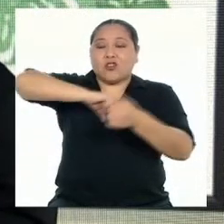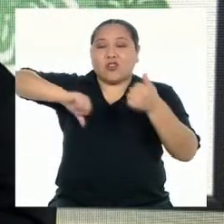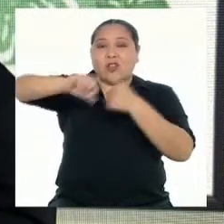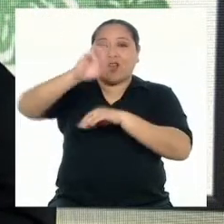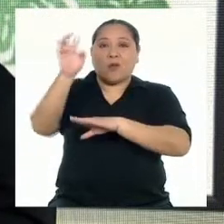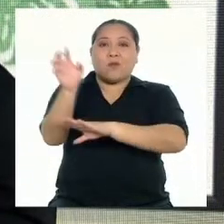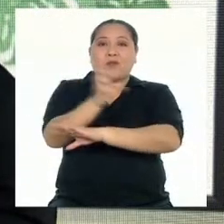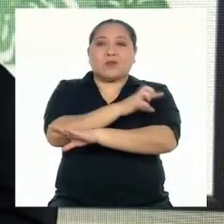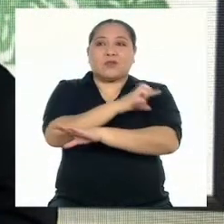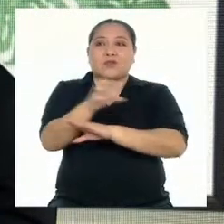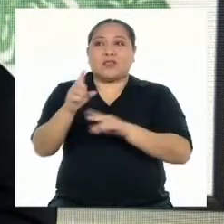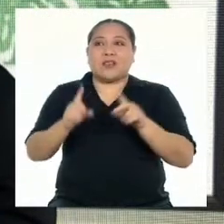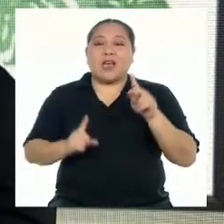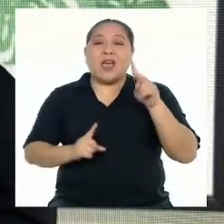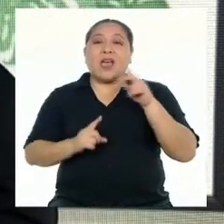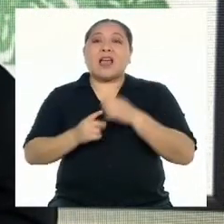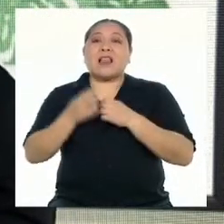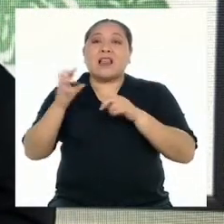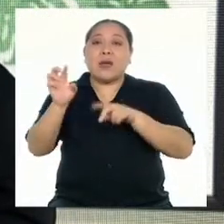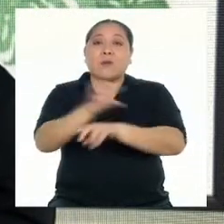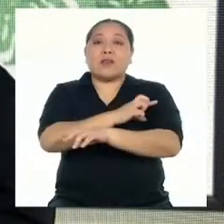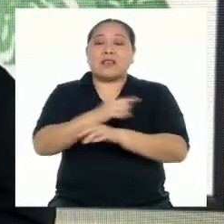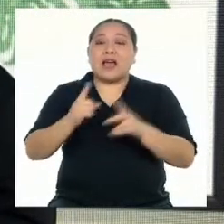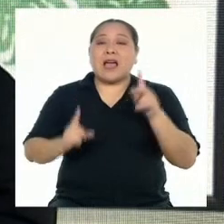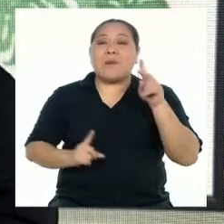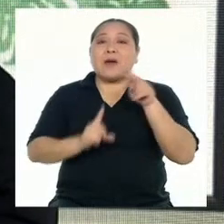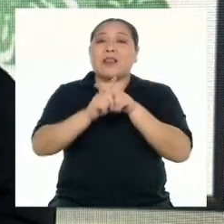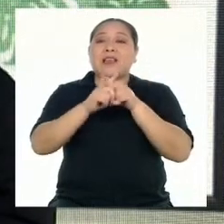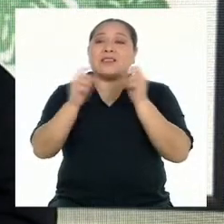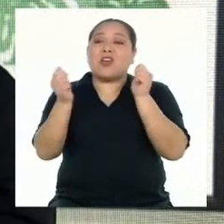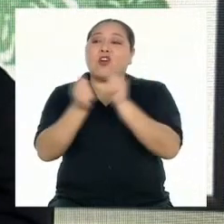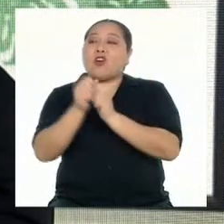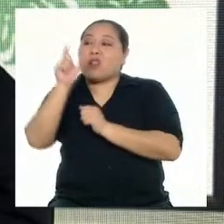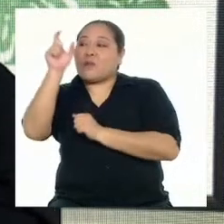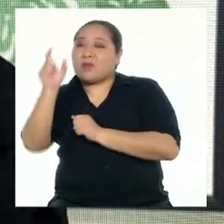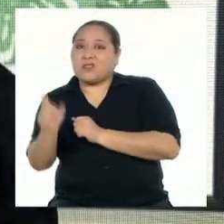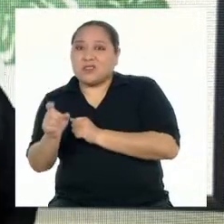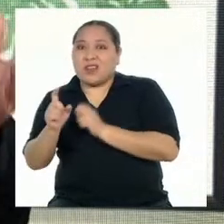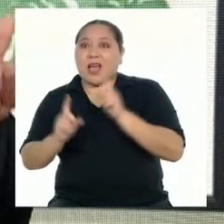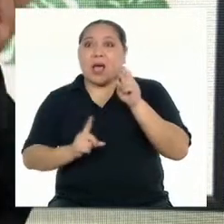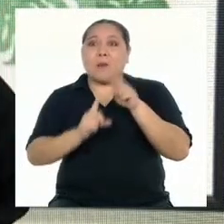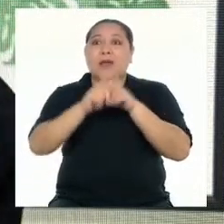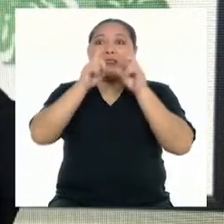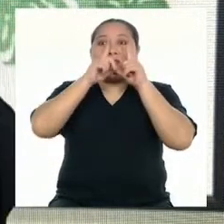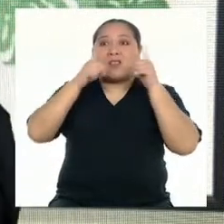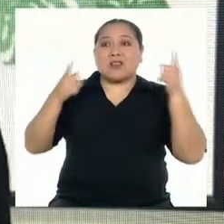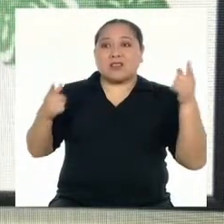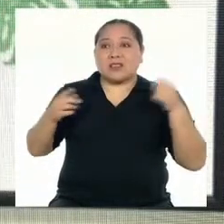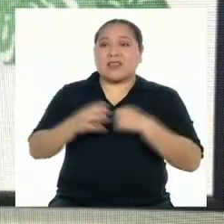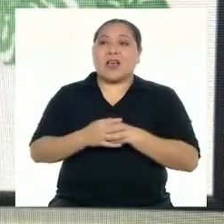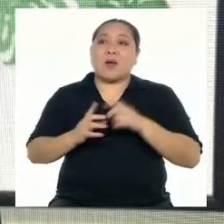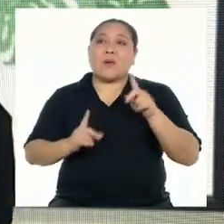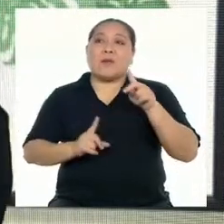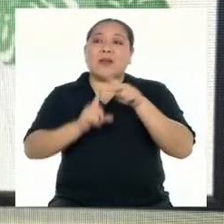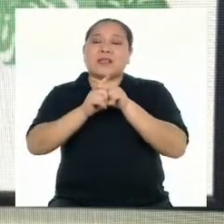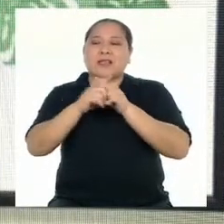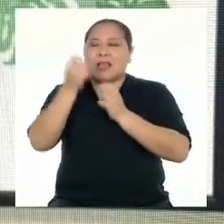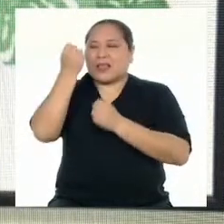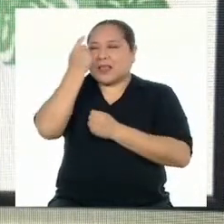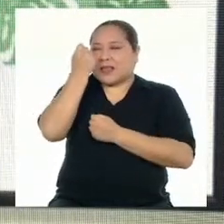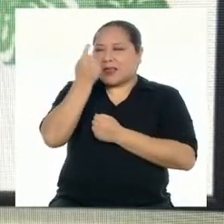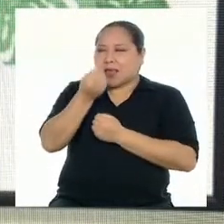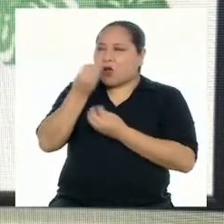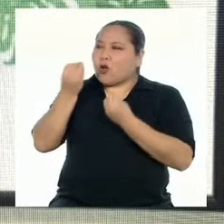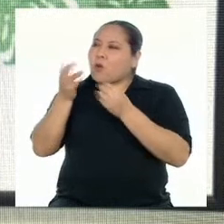nace la poesía? Nace con el hombre. Nace con el lenguaje. Nace con la curiosidad que tenemos de entender las cosas que nos rodean y de